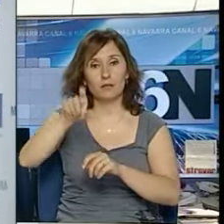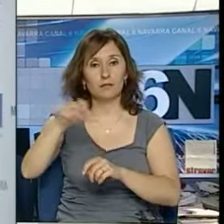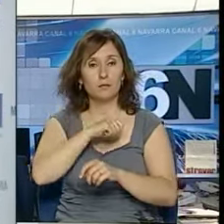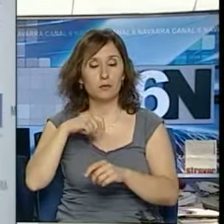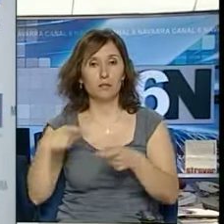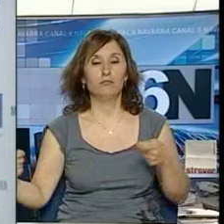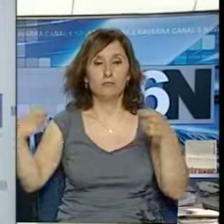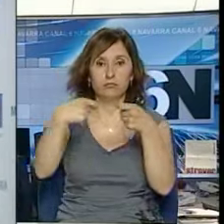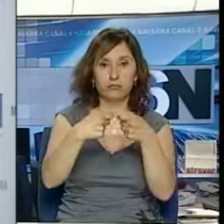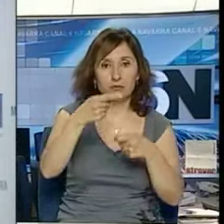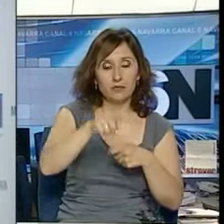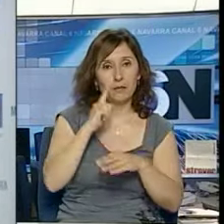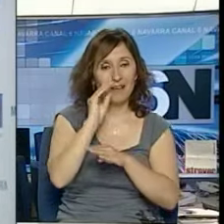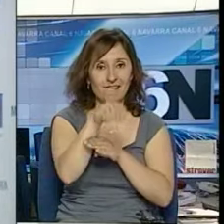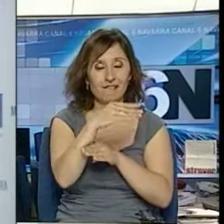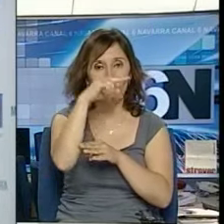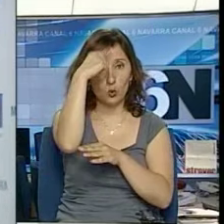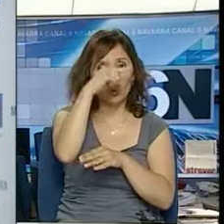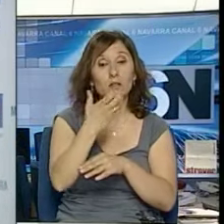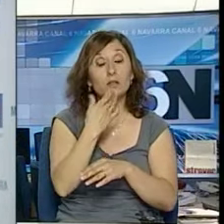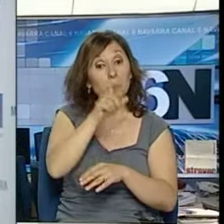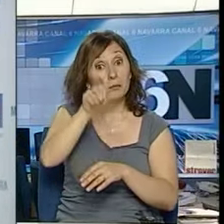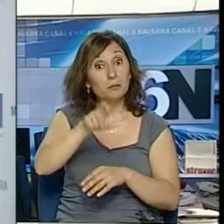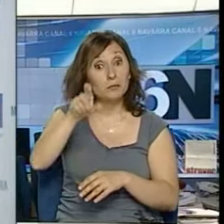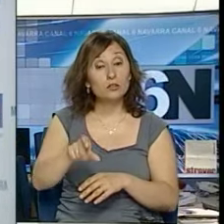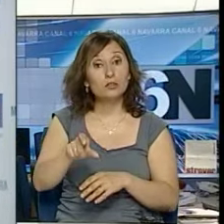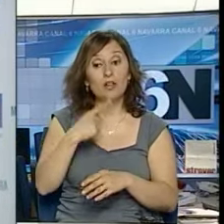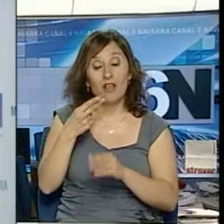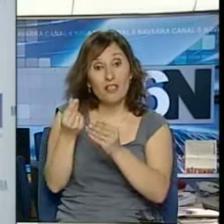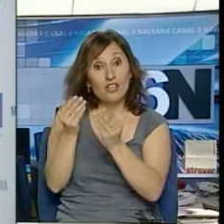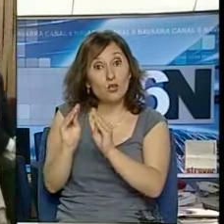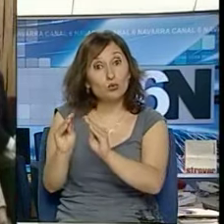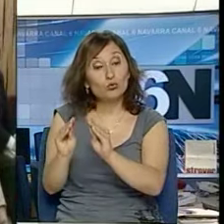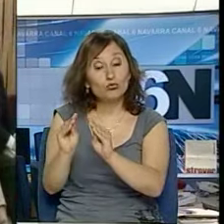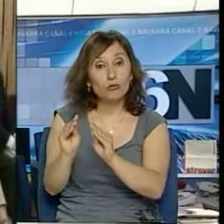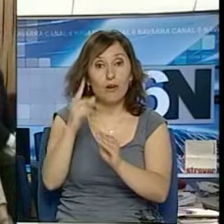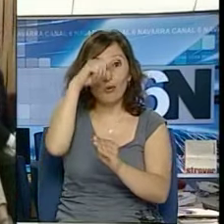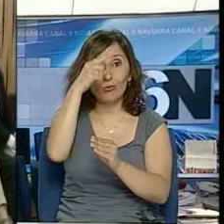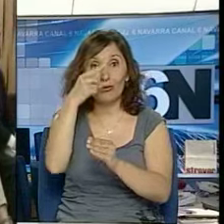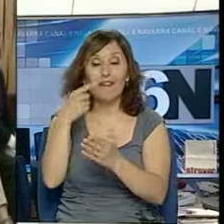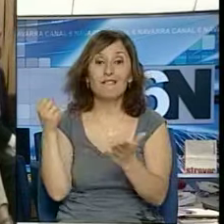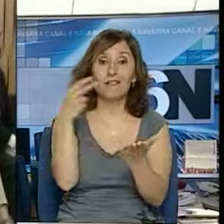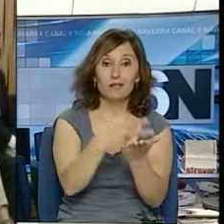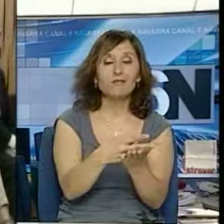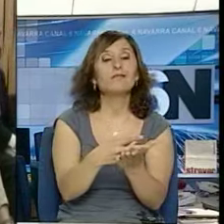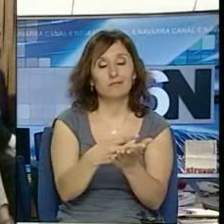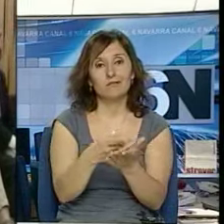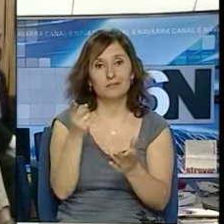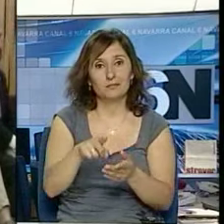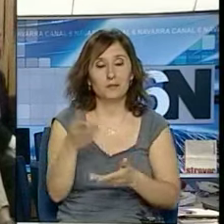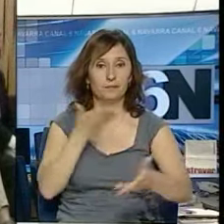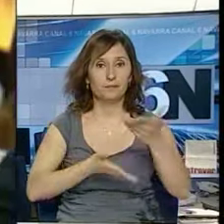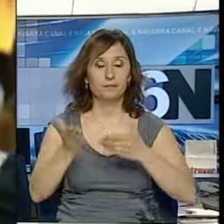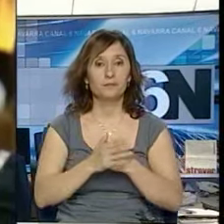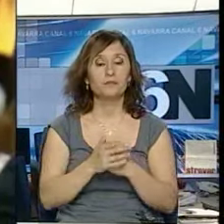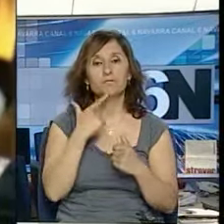compense a aquellos que quieran destinar su dinero a la cultura. Apuestan por aumentar en verano la oferta de